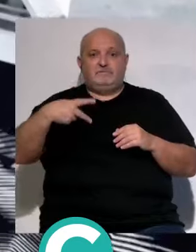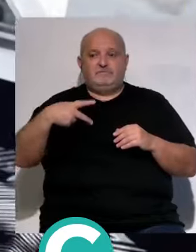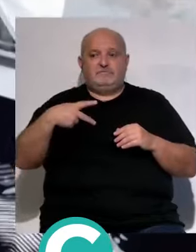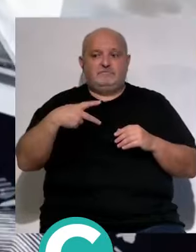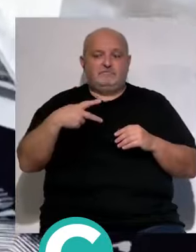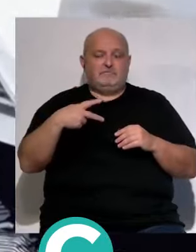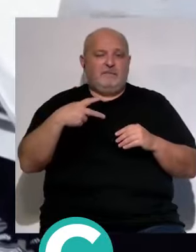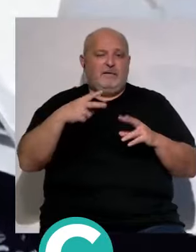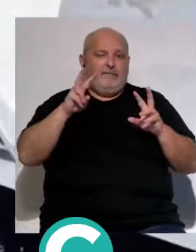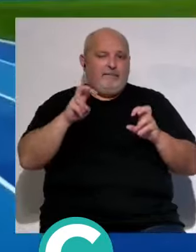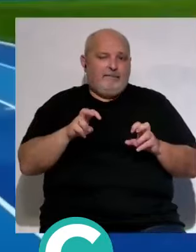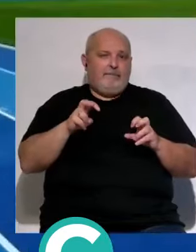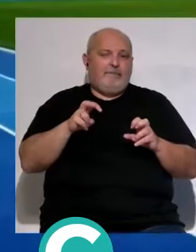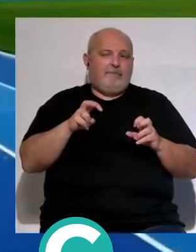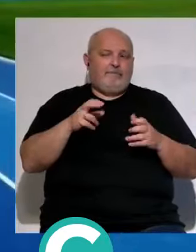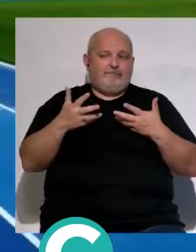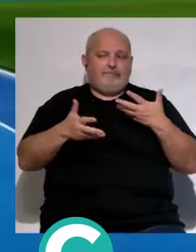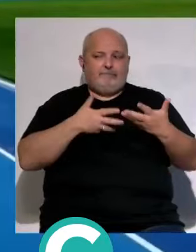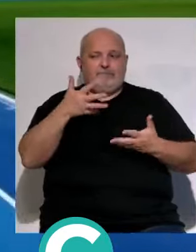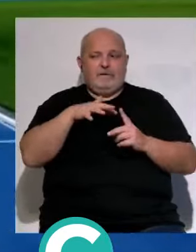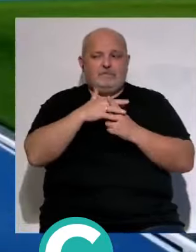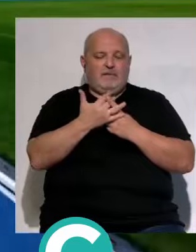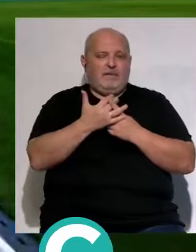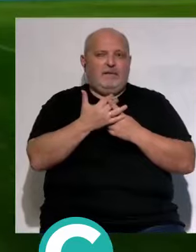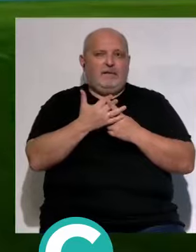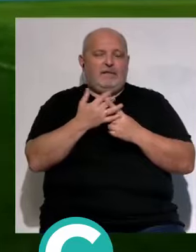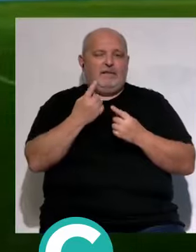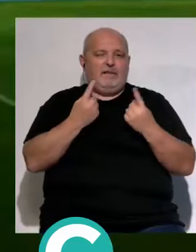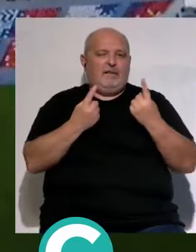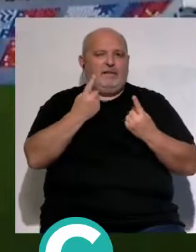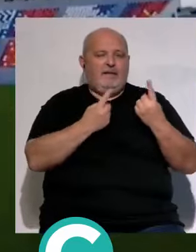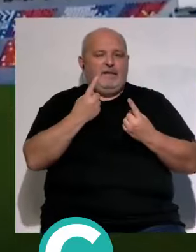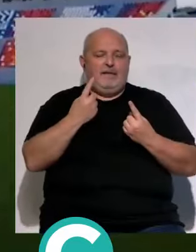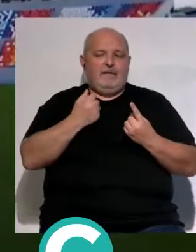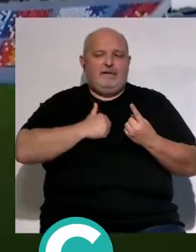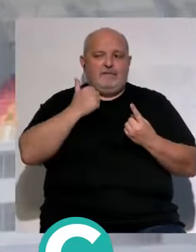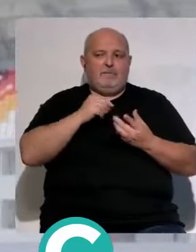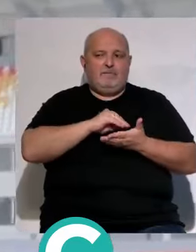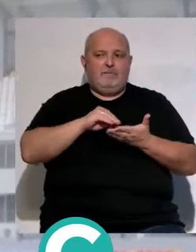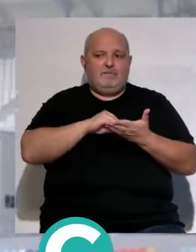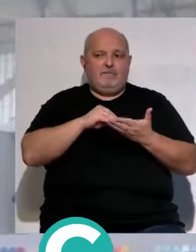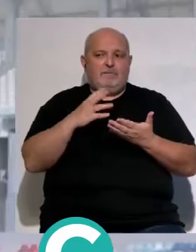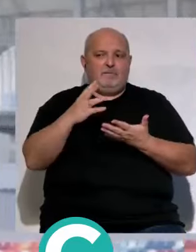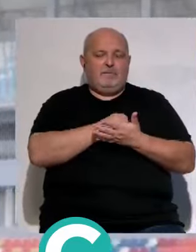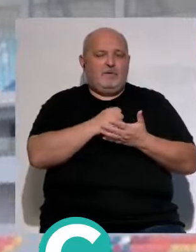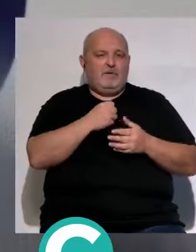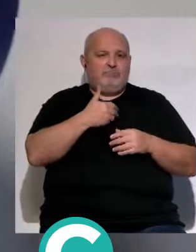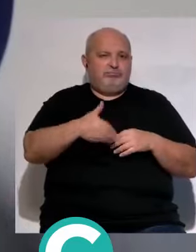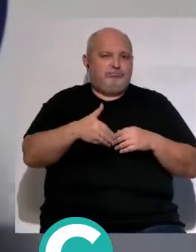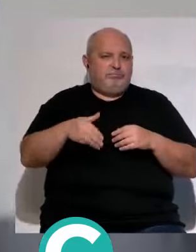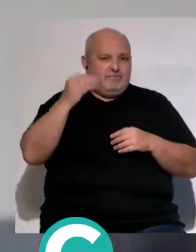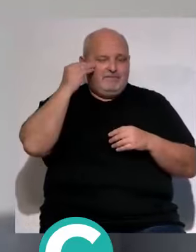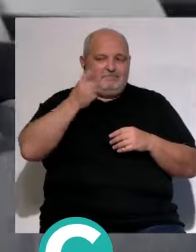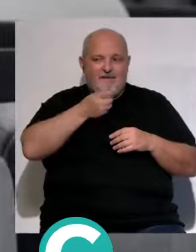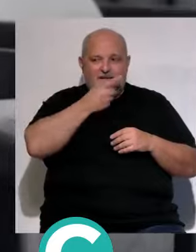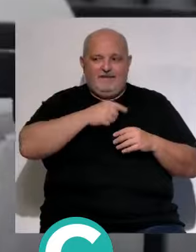todos son movidas todos son situaciones anómalas o momentos inoportunos los periodistas que vamos son unos vendidos pero que hay